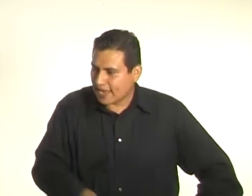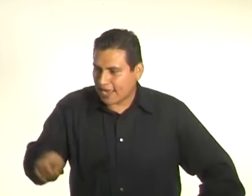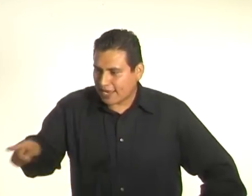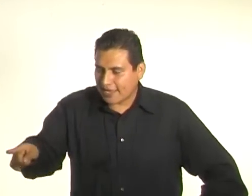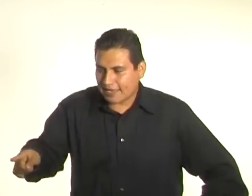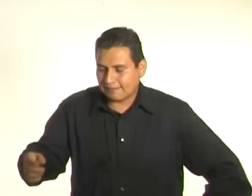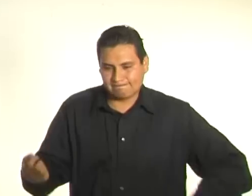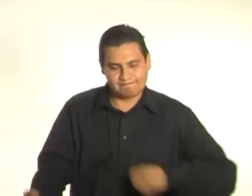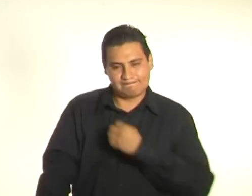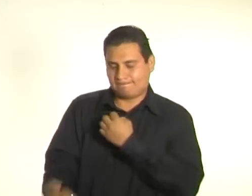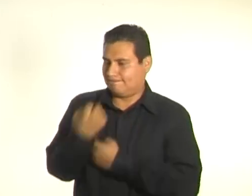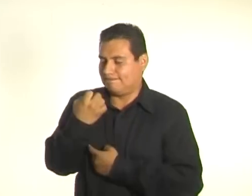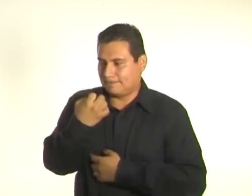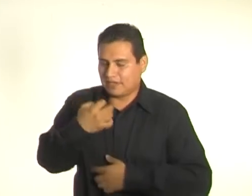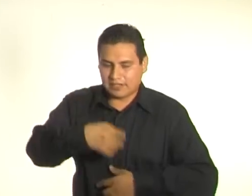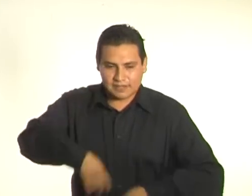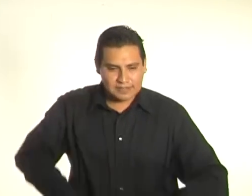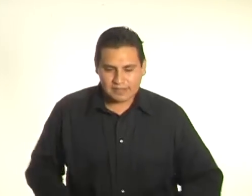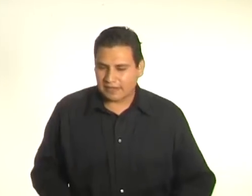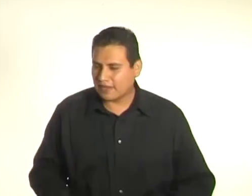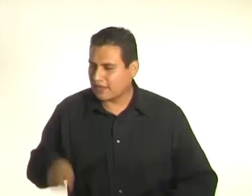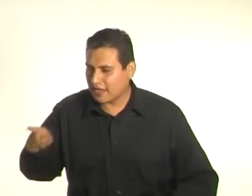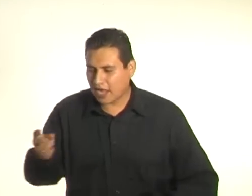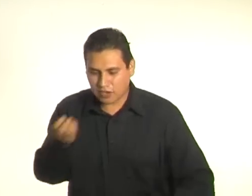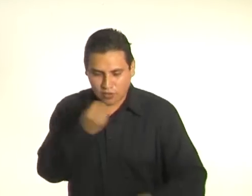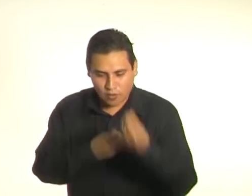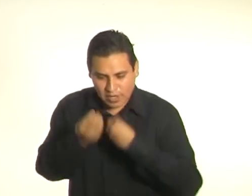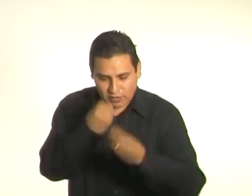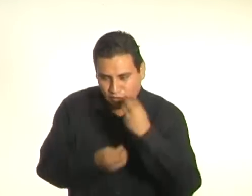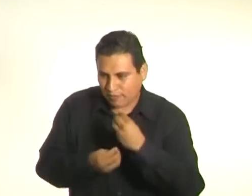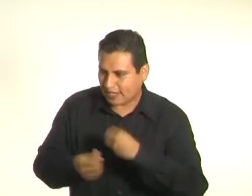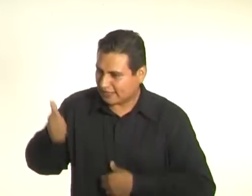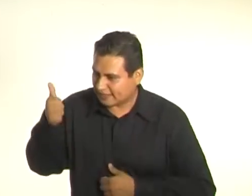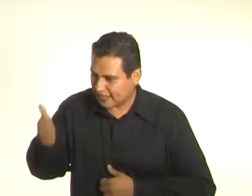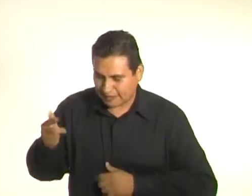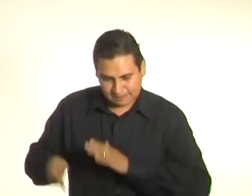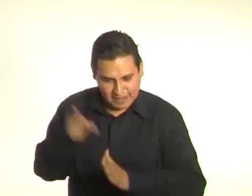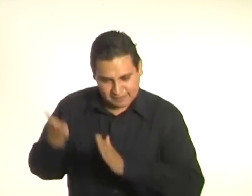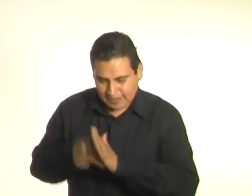engañado a todos para cenar seis veces cada día.